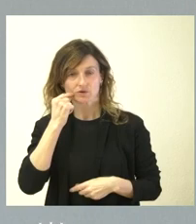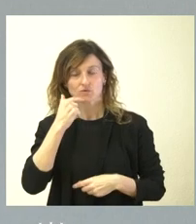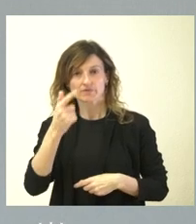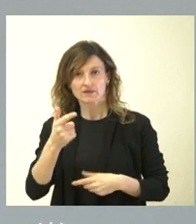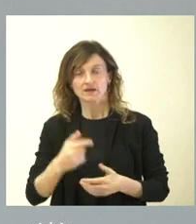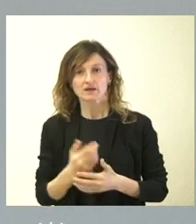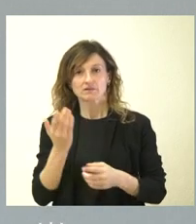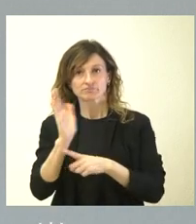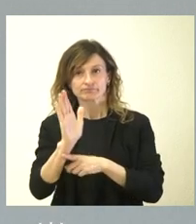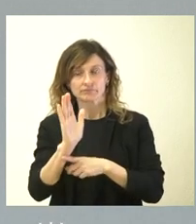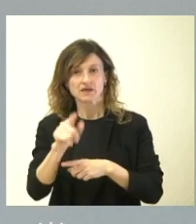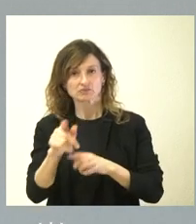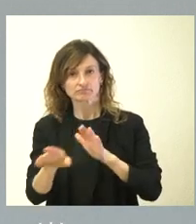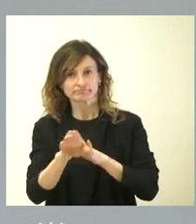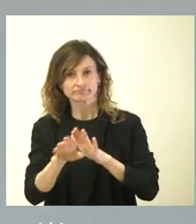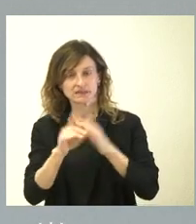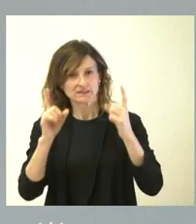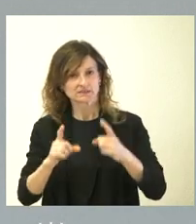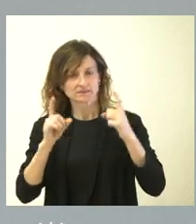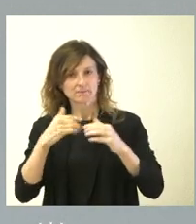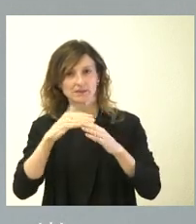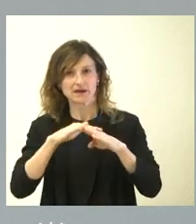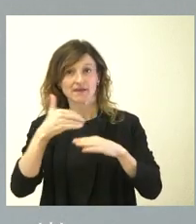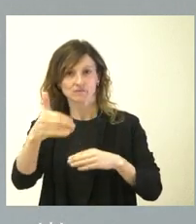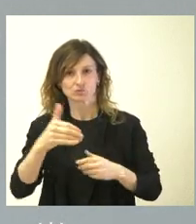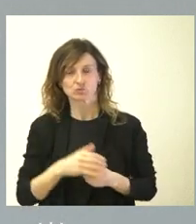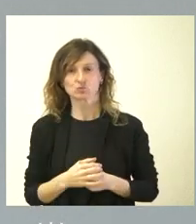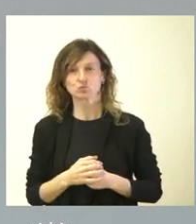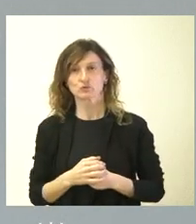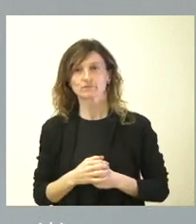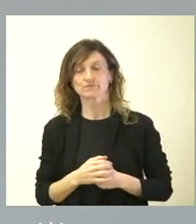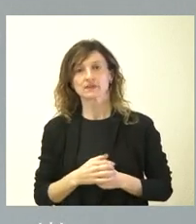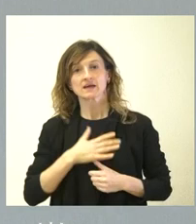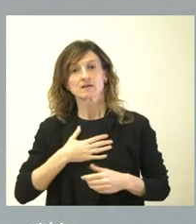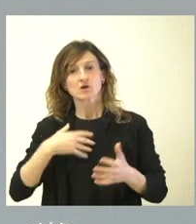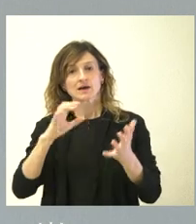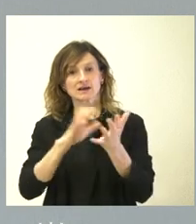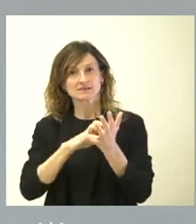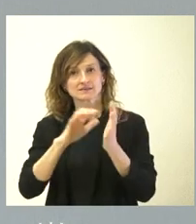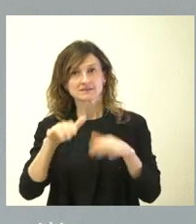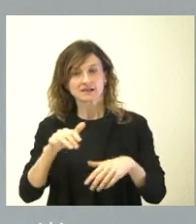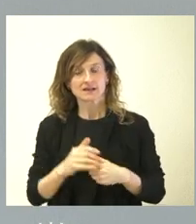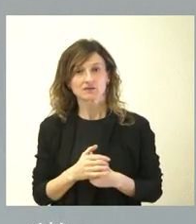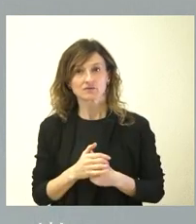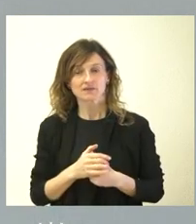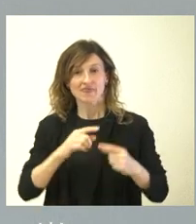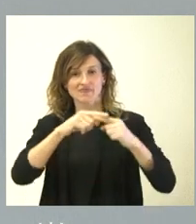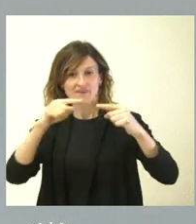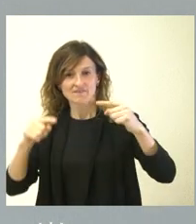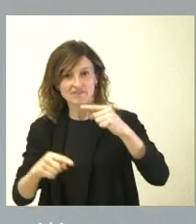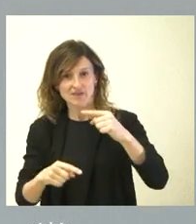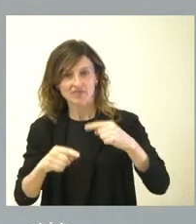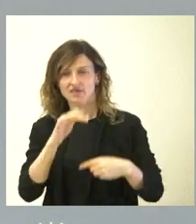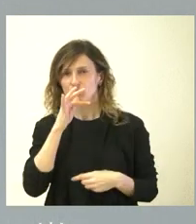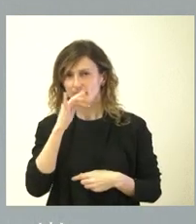Castilla y León. Y eso es lo que vamos a seguir implicados en el futuro, que en Castilla y León sigamos reduciendo las brechas que todavía existen